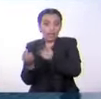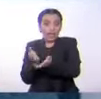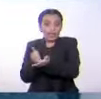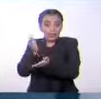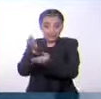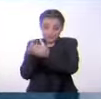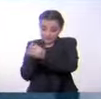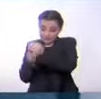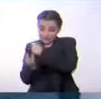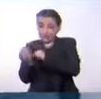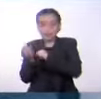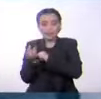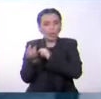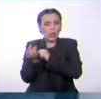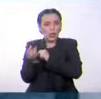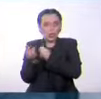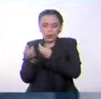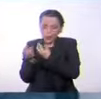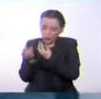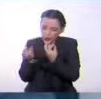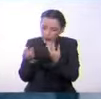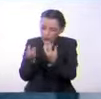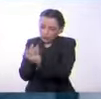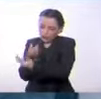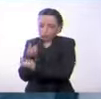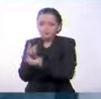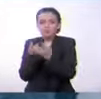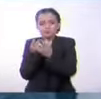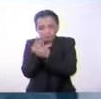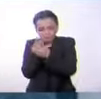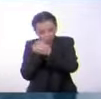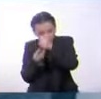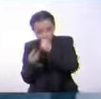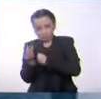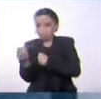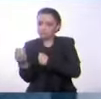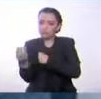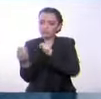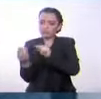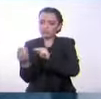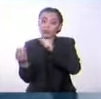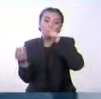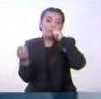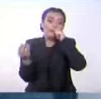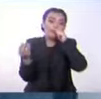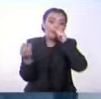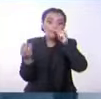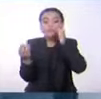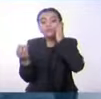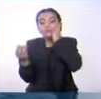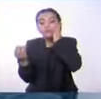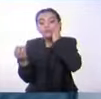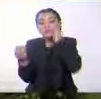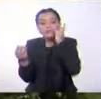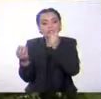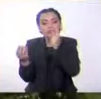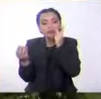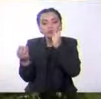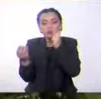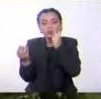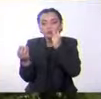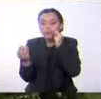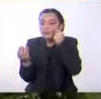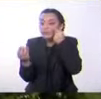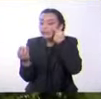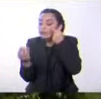muchos de ellos depositan sus huevos y tanto el padre como la madre o ambos se dedican